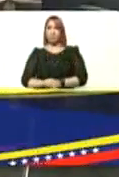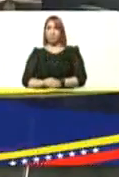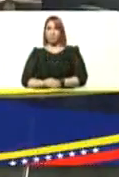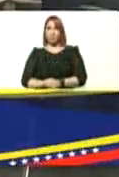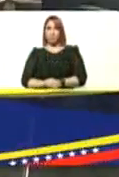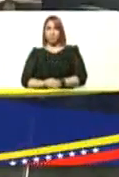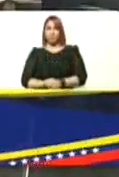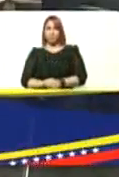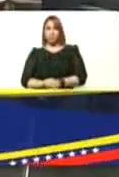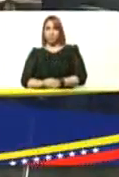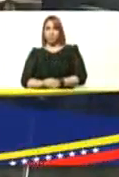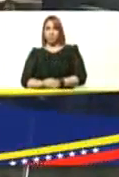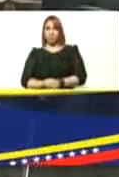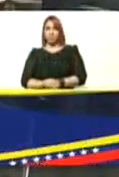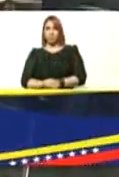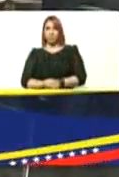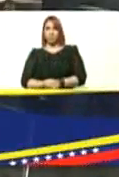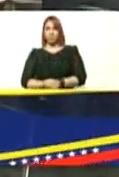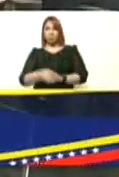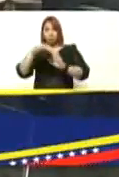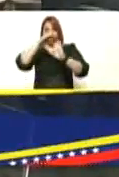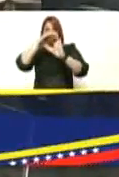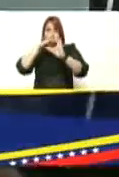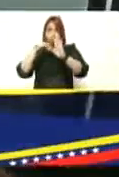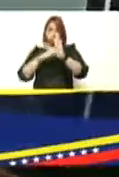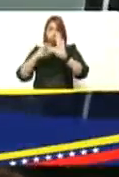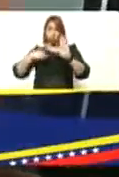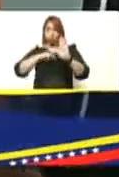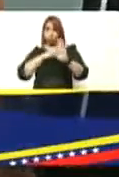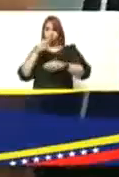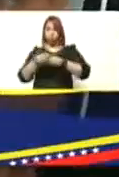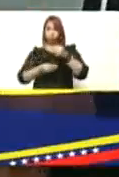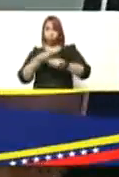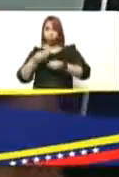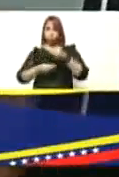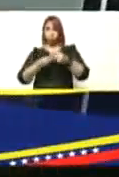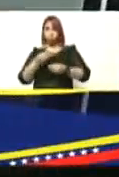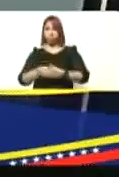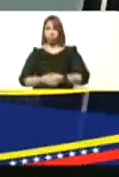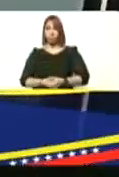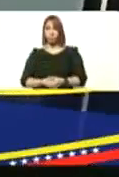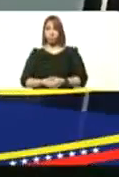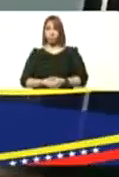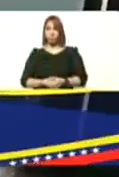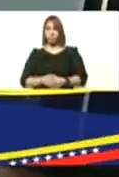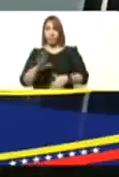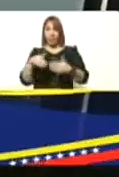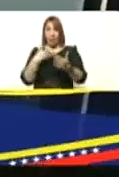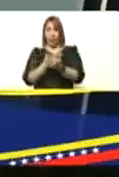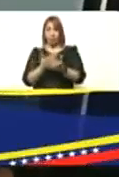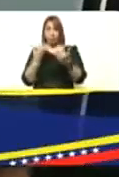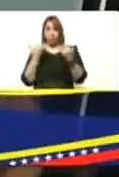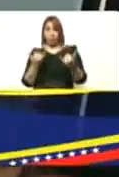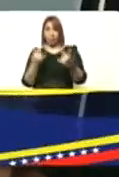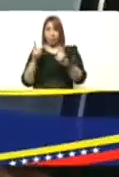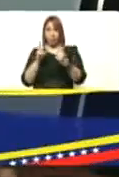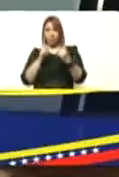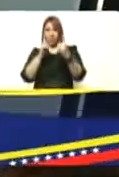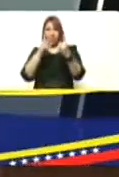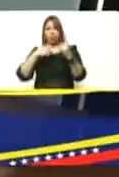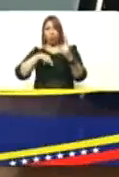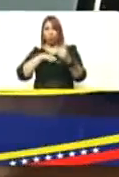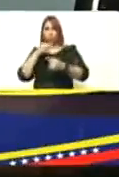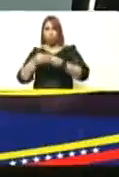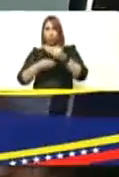que ha sido el protocolo que hemos establecido producto de lo que hasta ahora es el seguimiento que hacemos